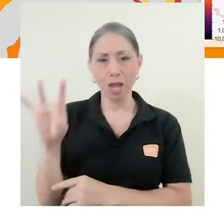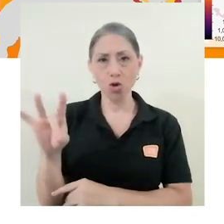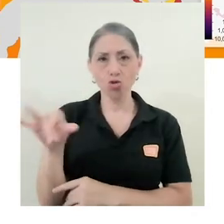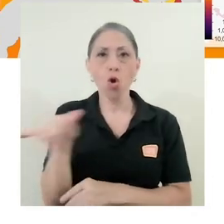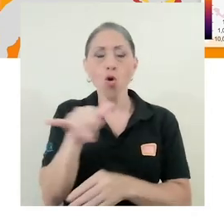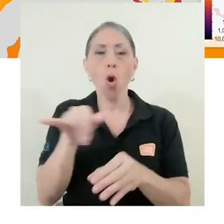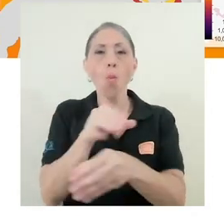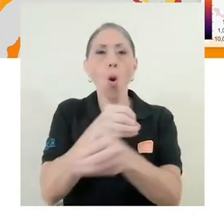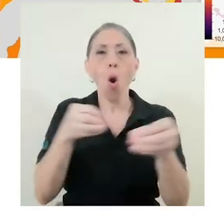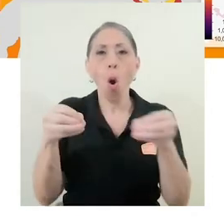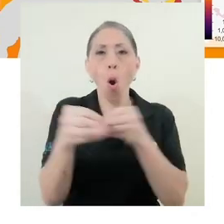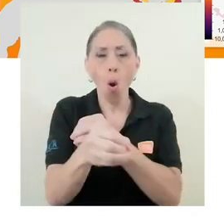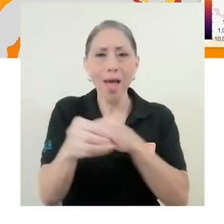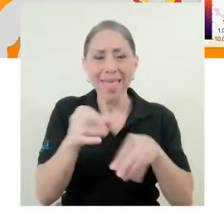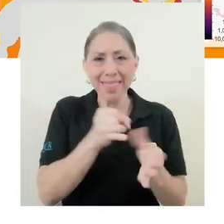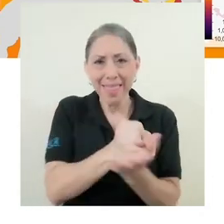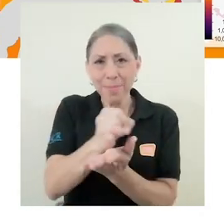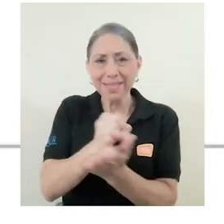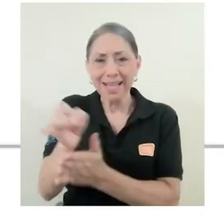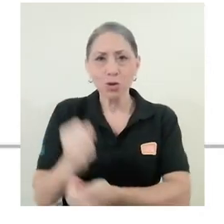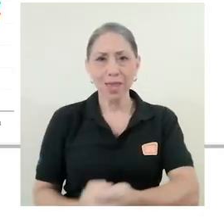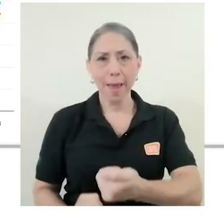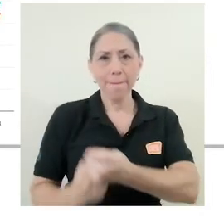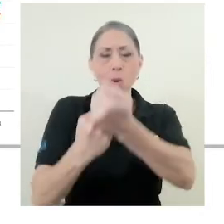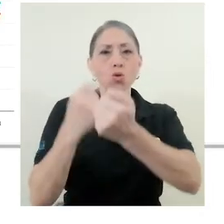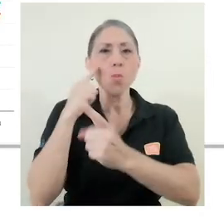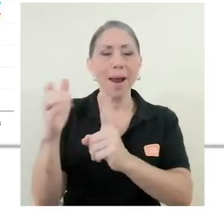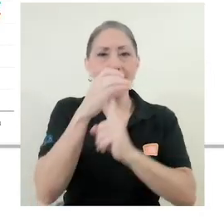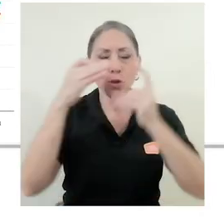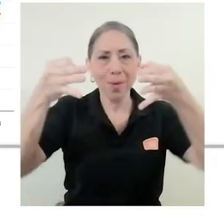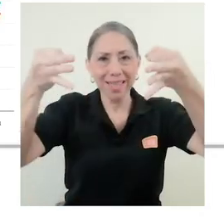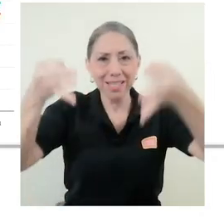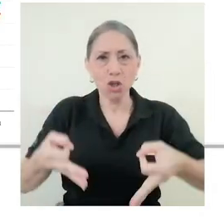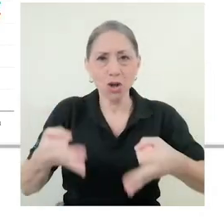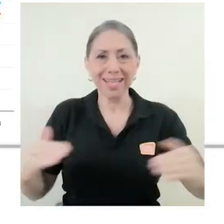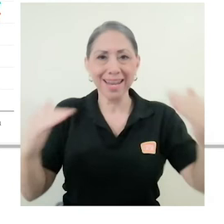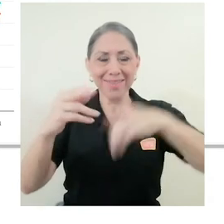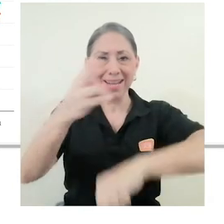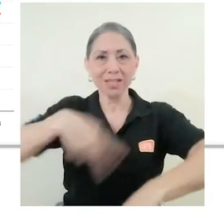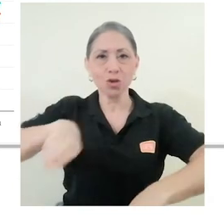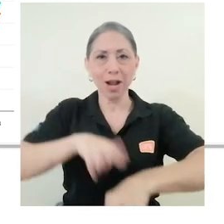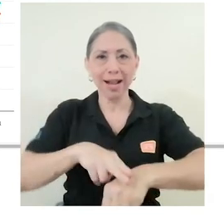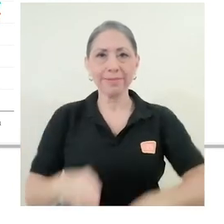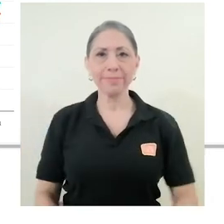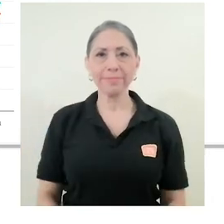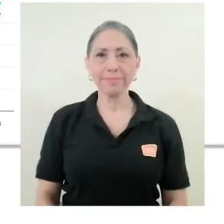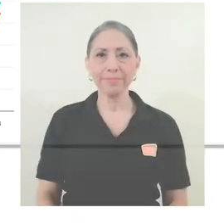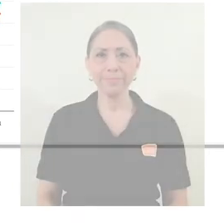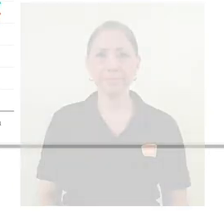una unidad de investigación y de apoyo para la toma de decisiones a nivel nacional.